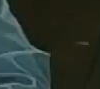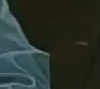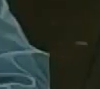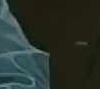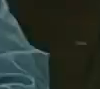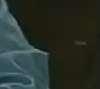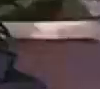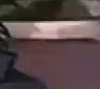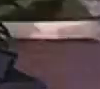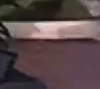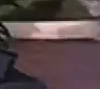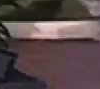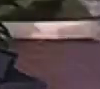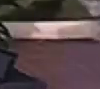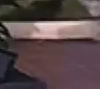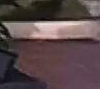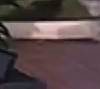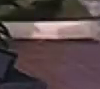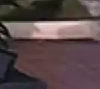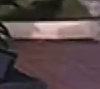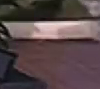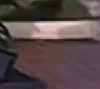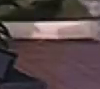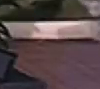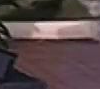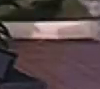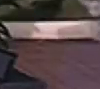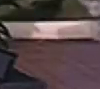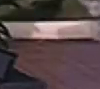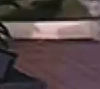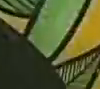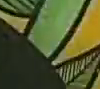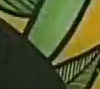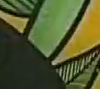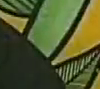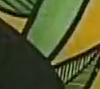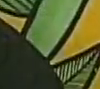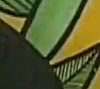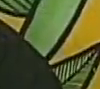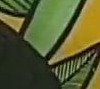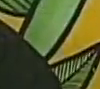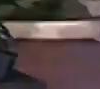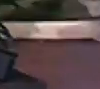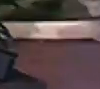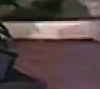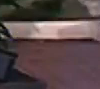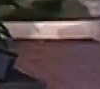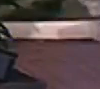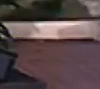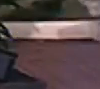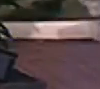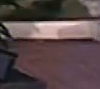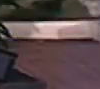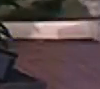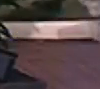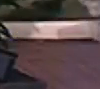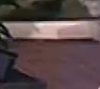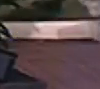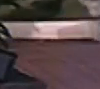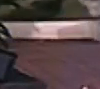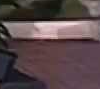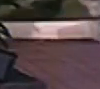y el vicepresidente de comunicación y cultura, el poeta del pueblo,